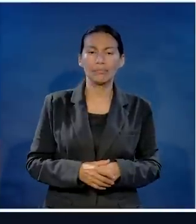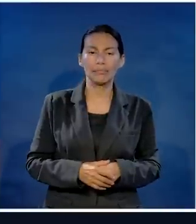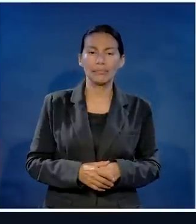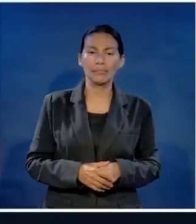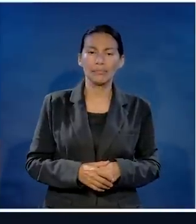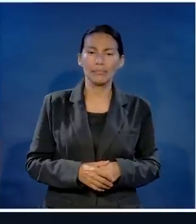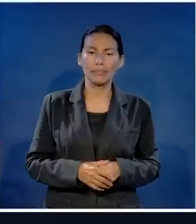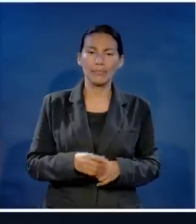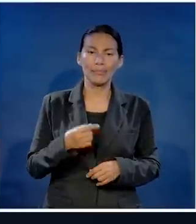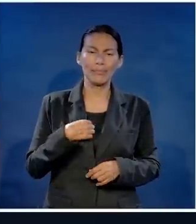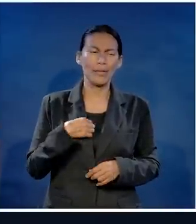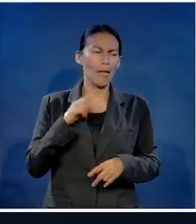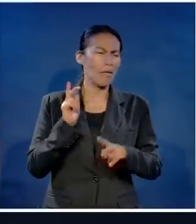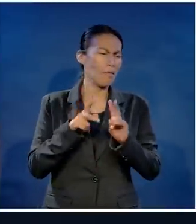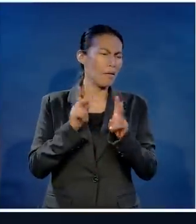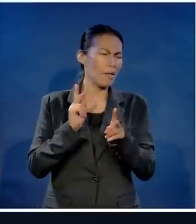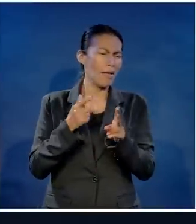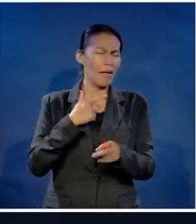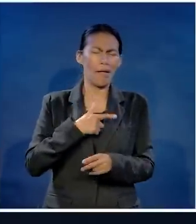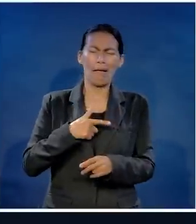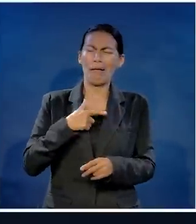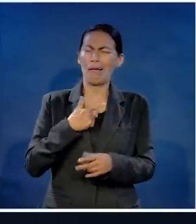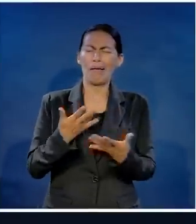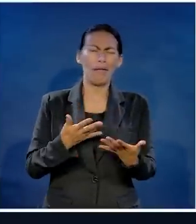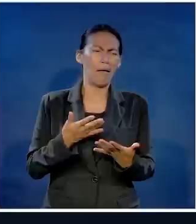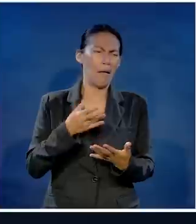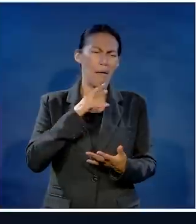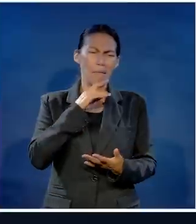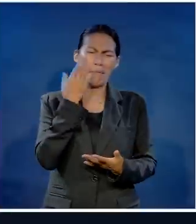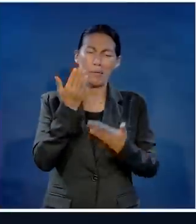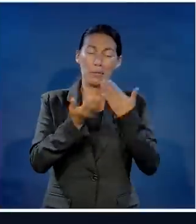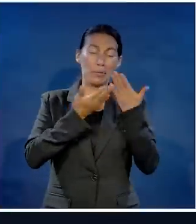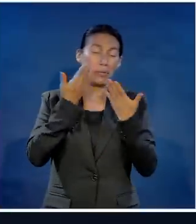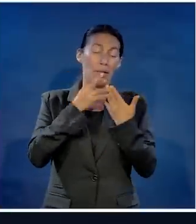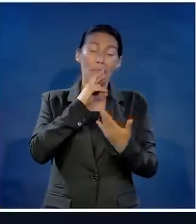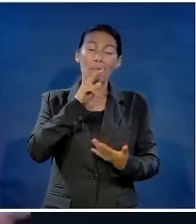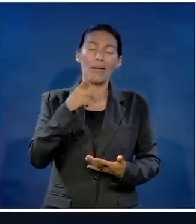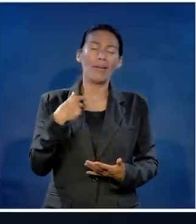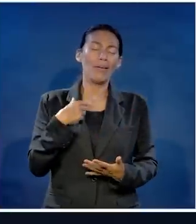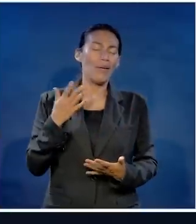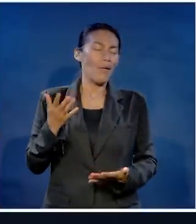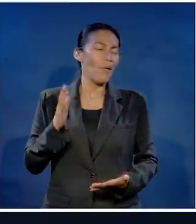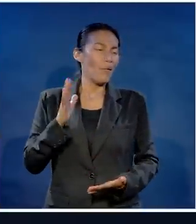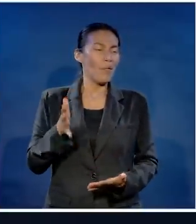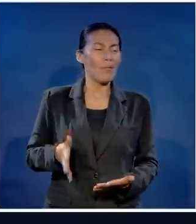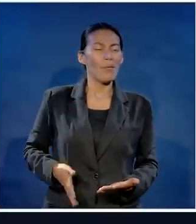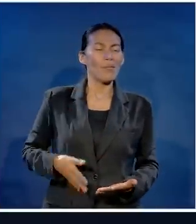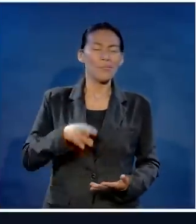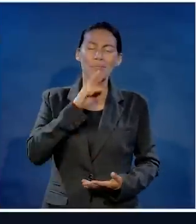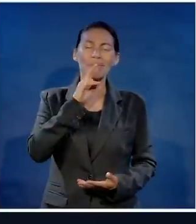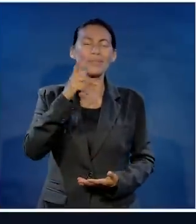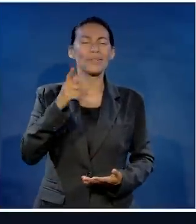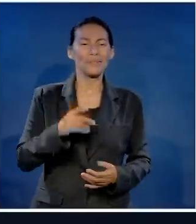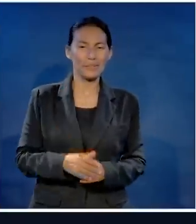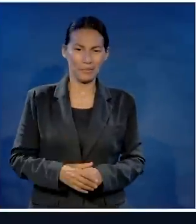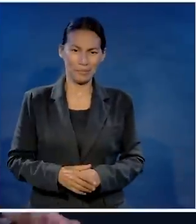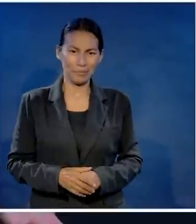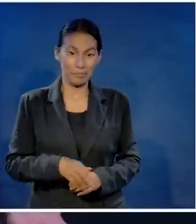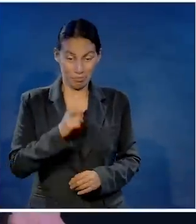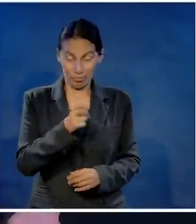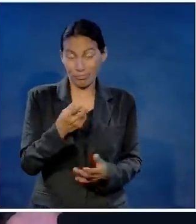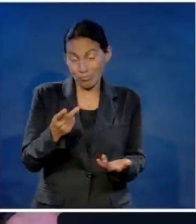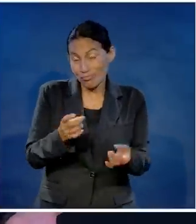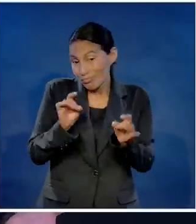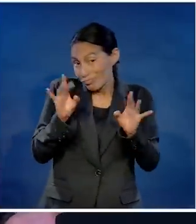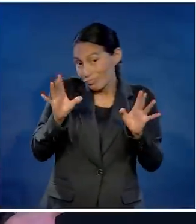la plática yo traté de hacerme el interesante el brillante yo sabía de todo yo era el mejor estudiante o sea trataba de lucirme eso es